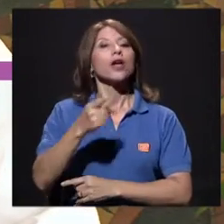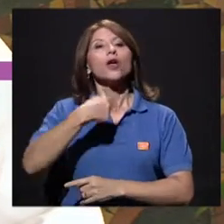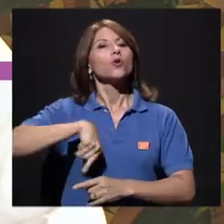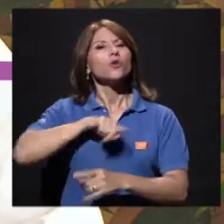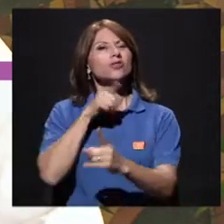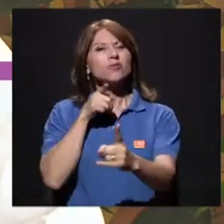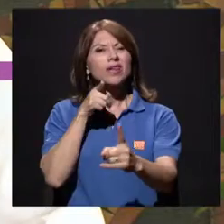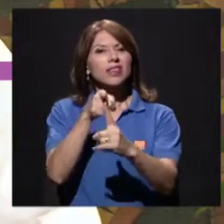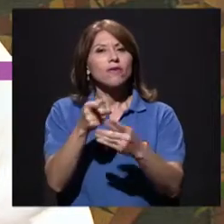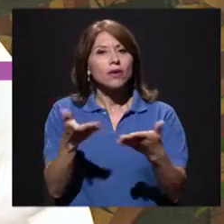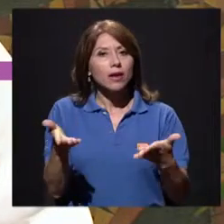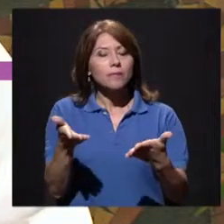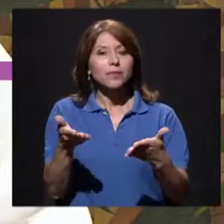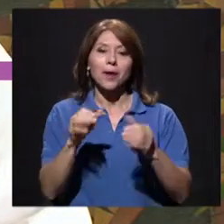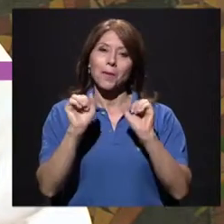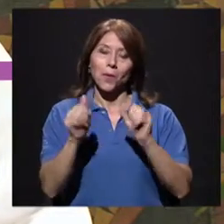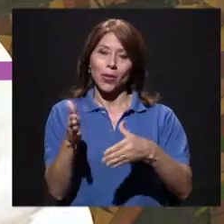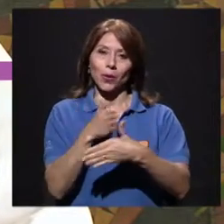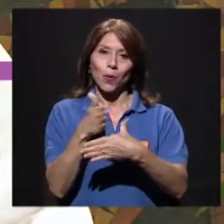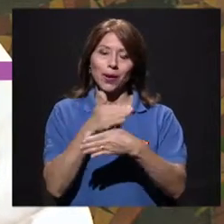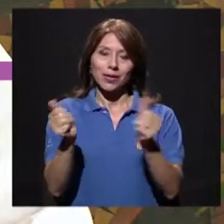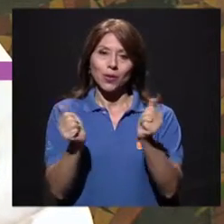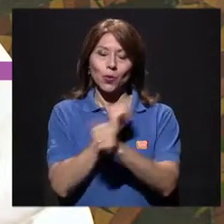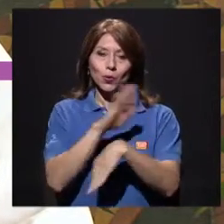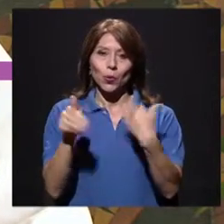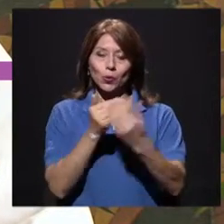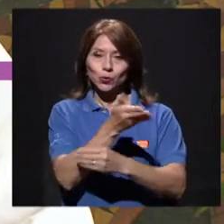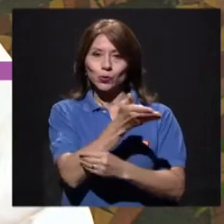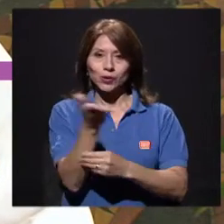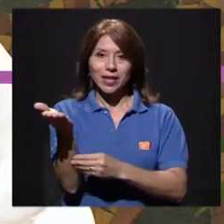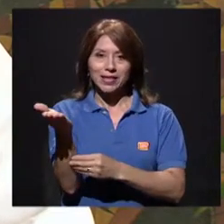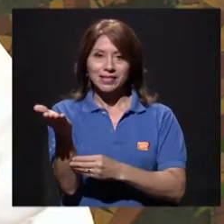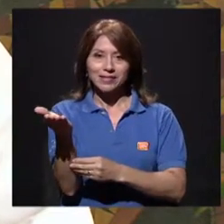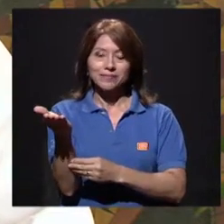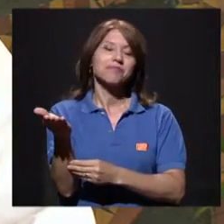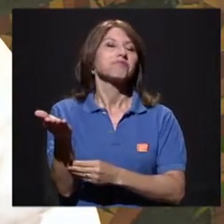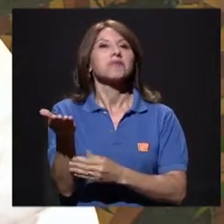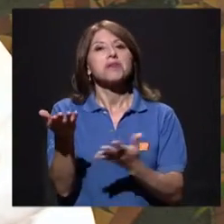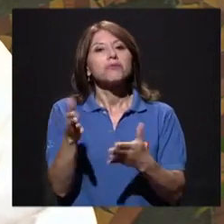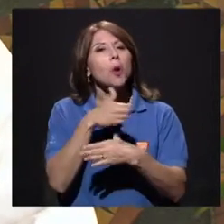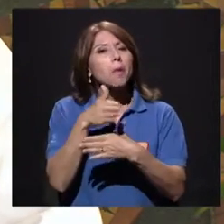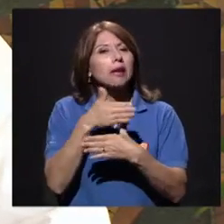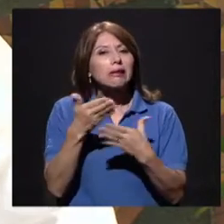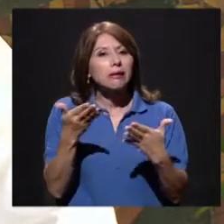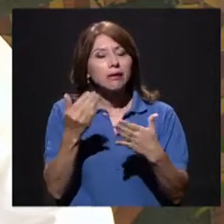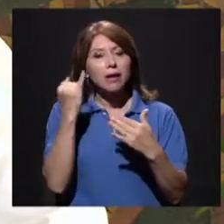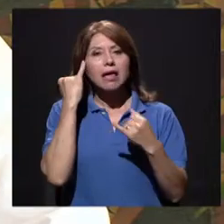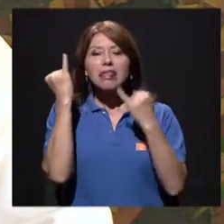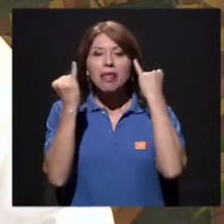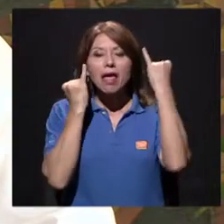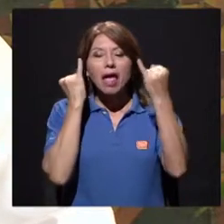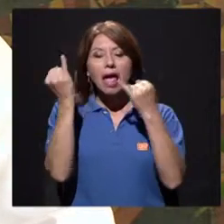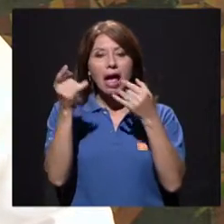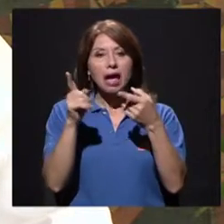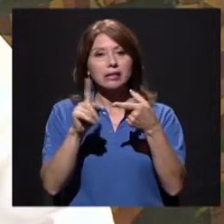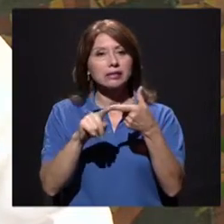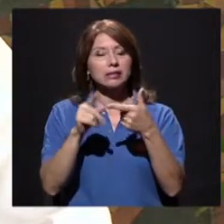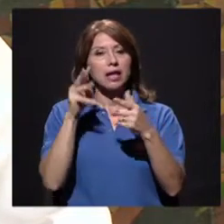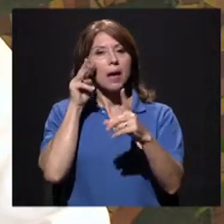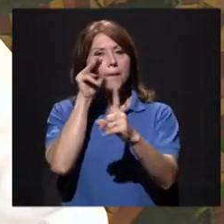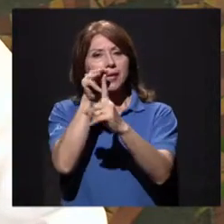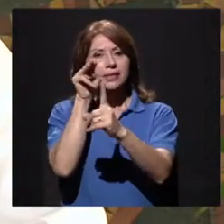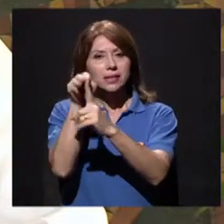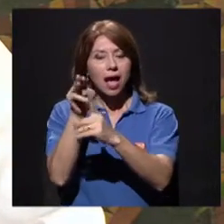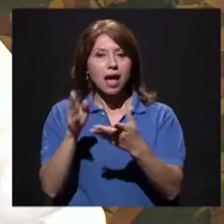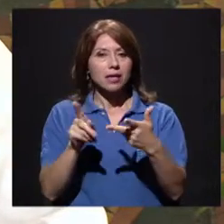en donde nuestro objetivo es poder compartir con todos ustedes allá en sus hogares, ideas, mensajes e